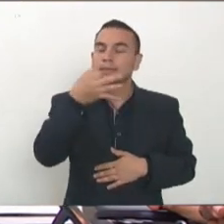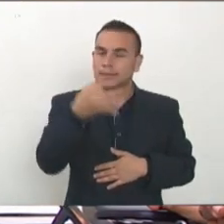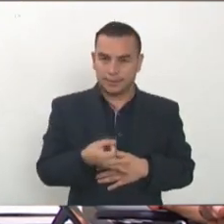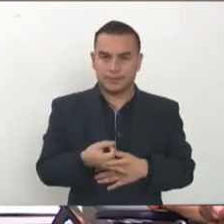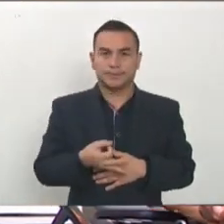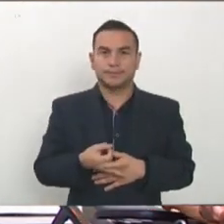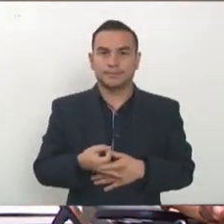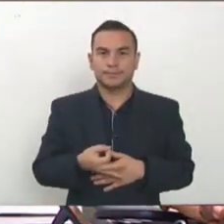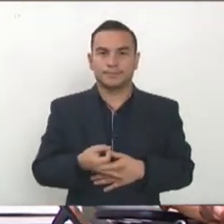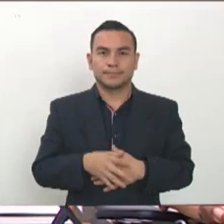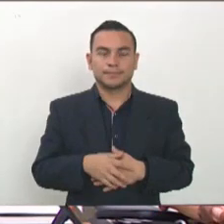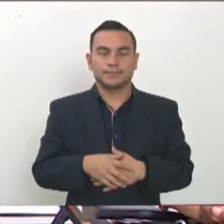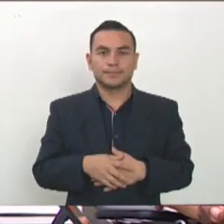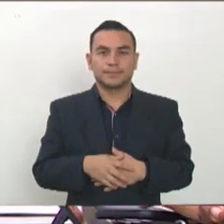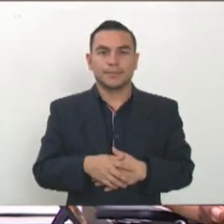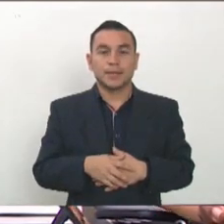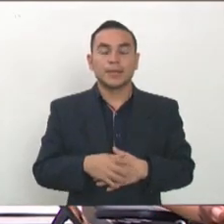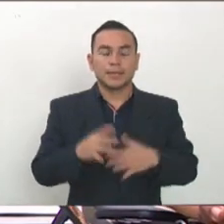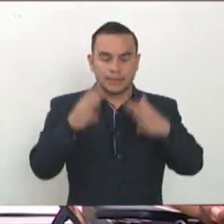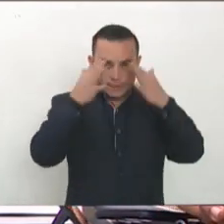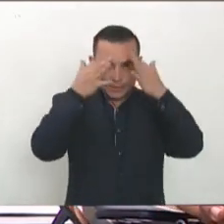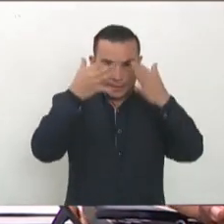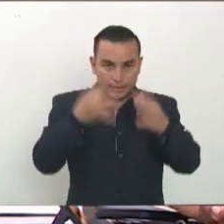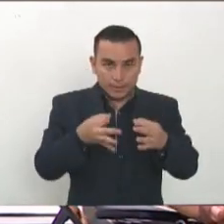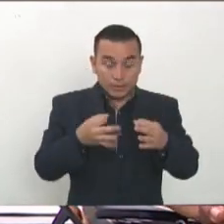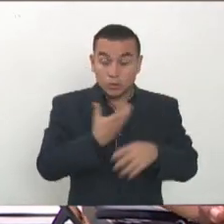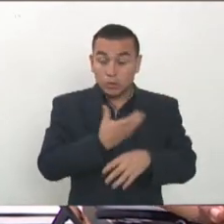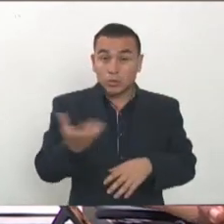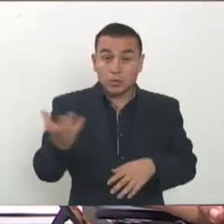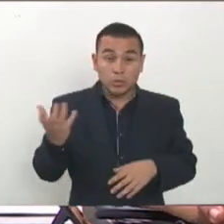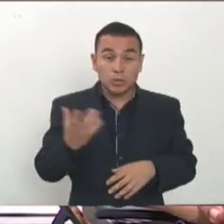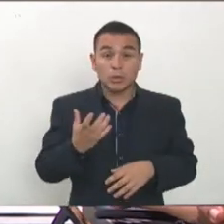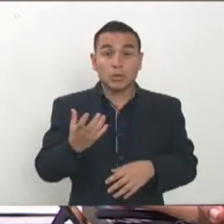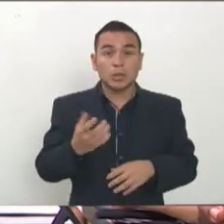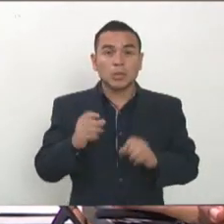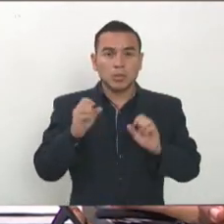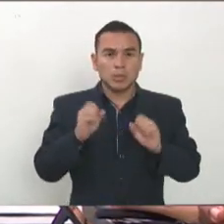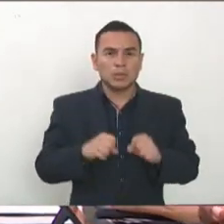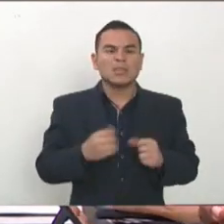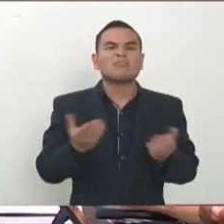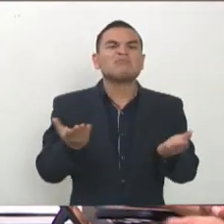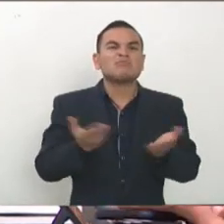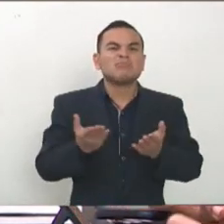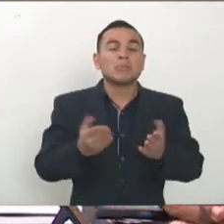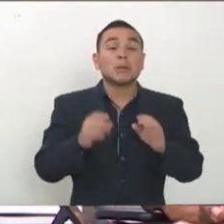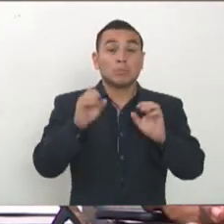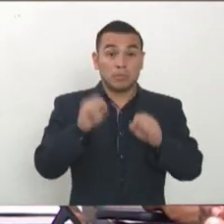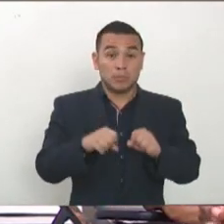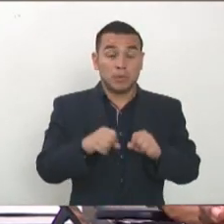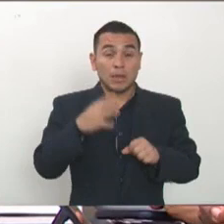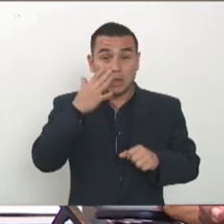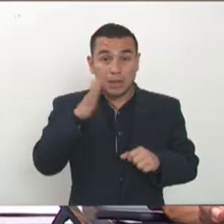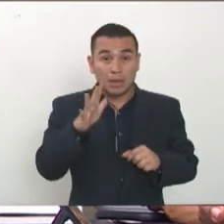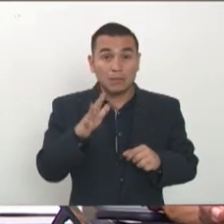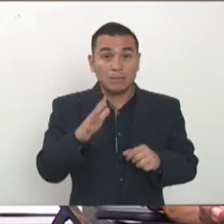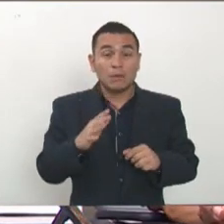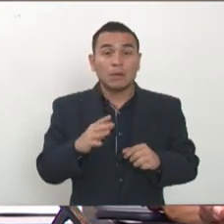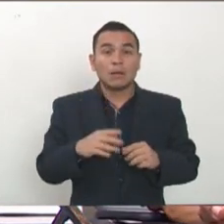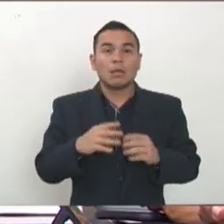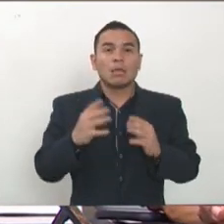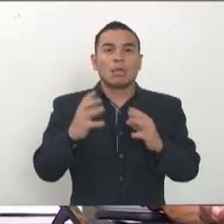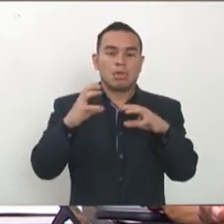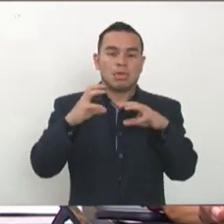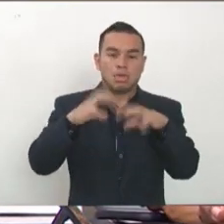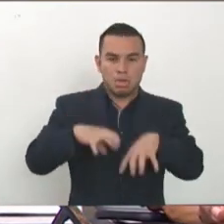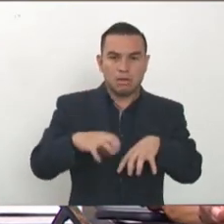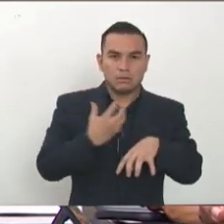decisiones que tomemos ya que pueden venir a destruir el cuerpo más rápido